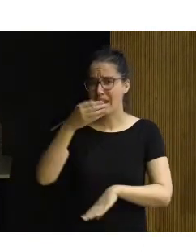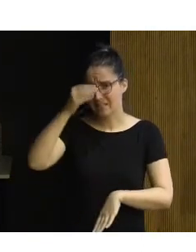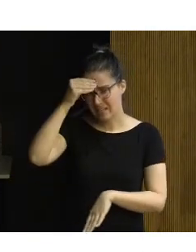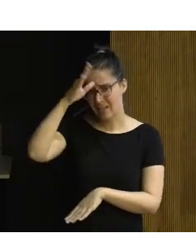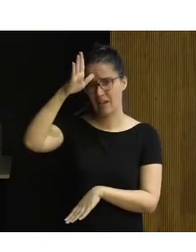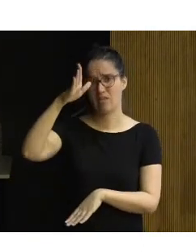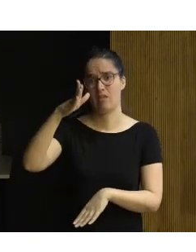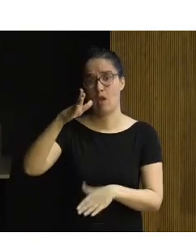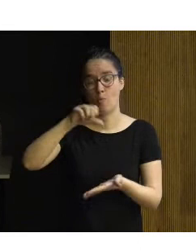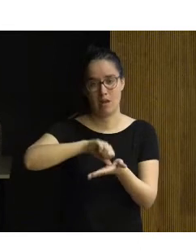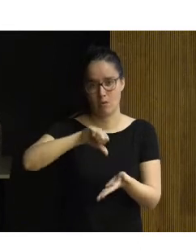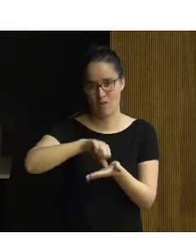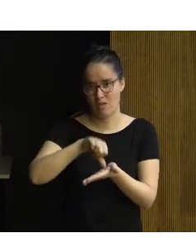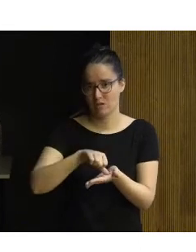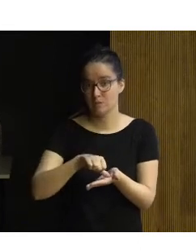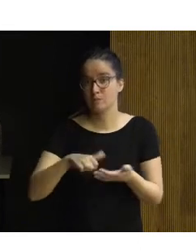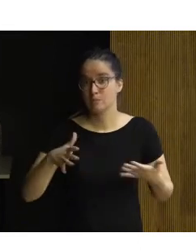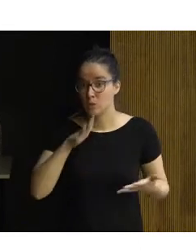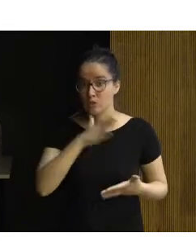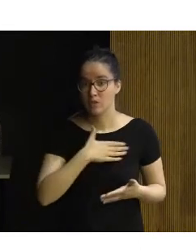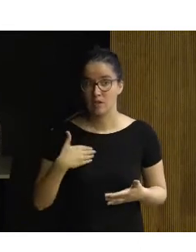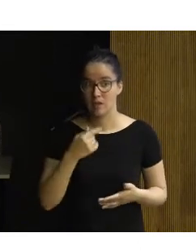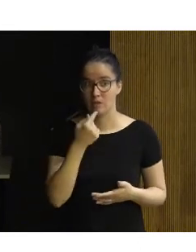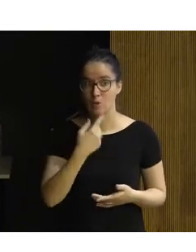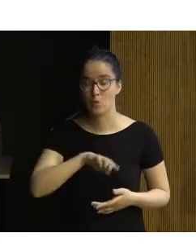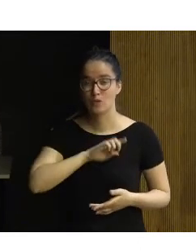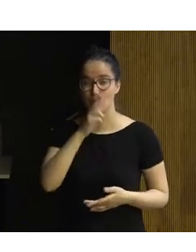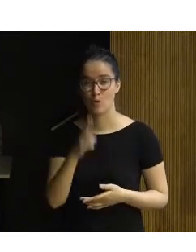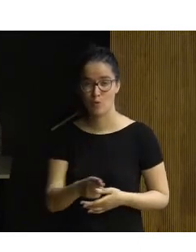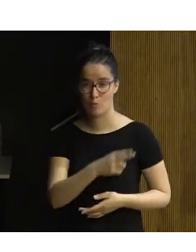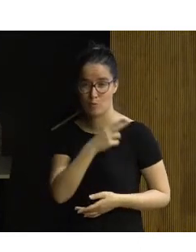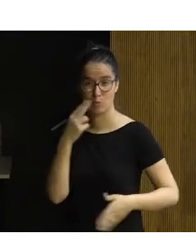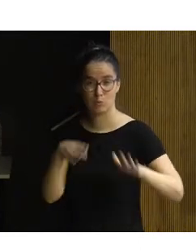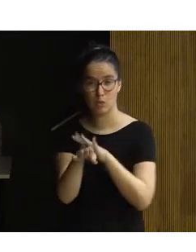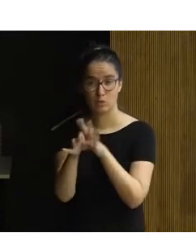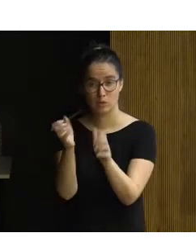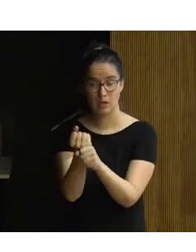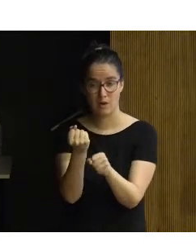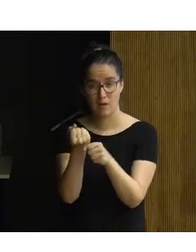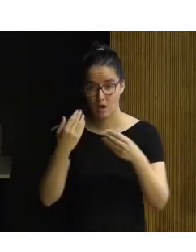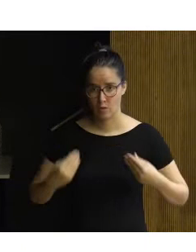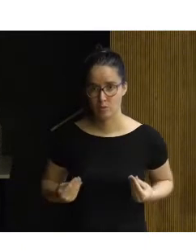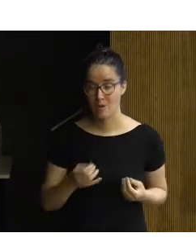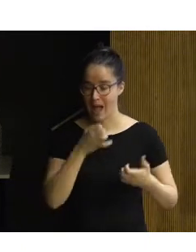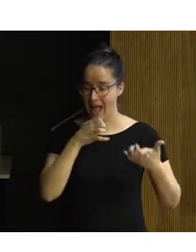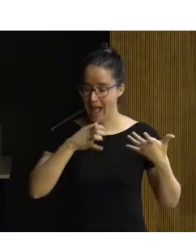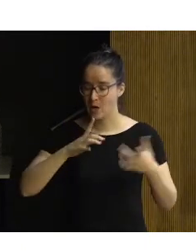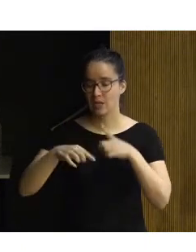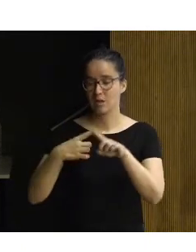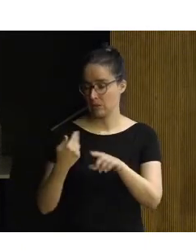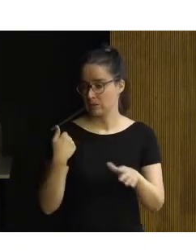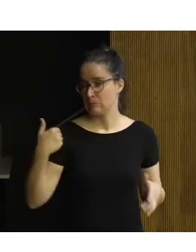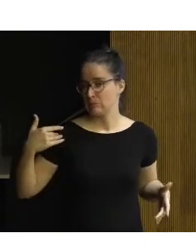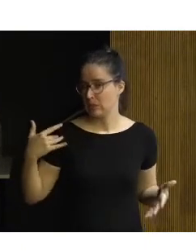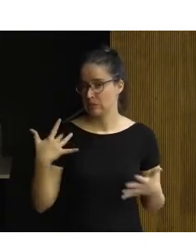o la evolución de las ciudades. Por eso quería manifestar nuestro compromiso en seguir en esta labor. Ahora mismo, además, también desde hace un